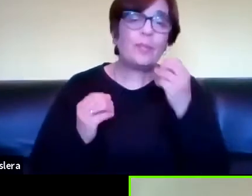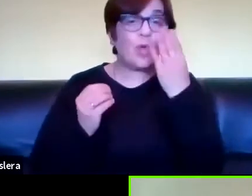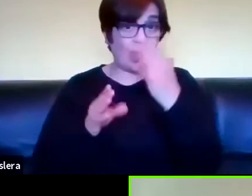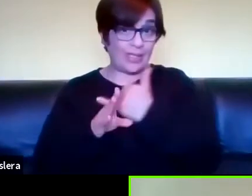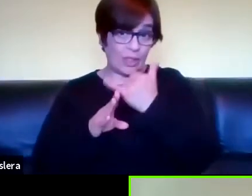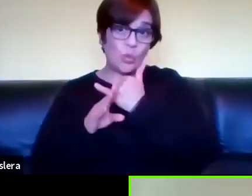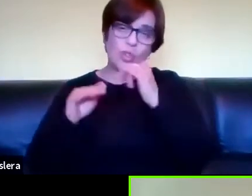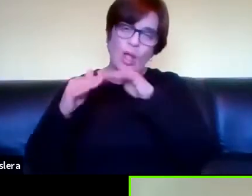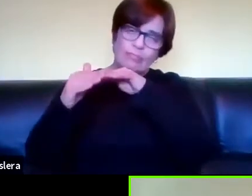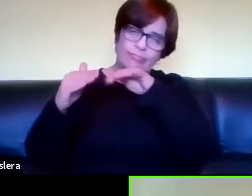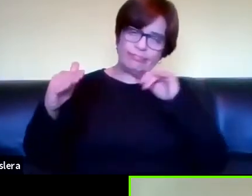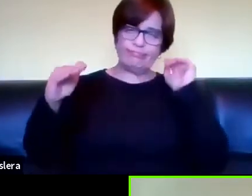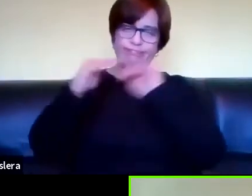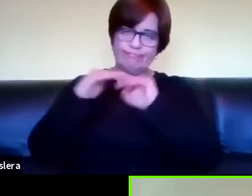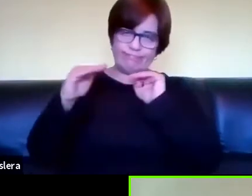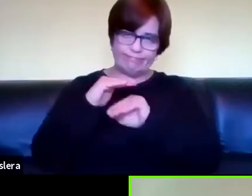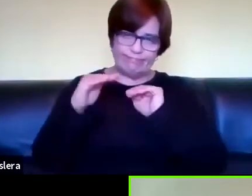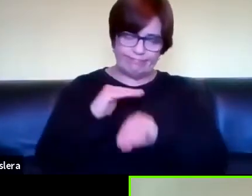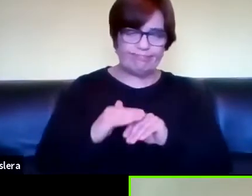que los archivan